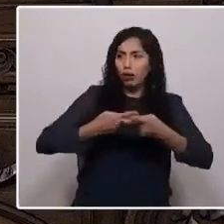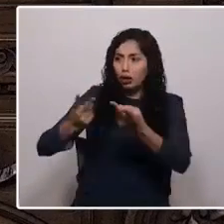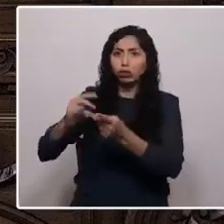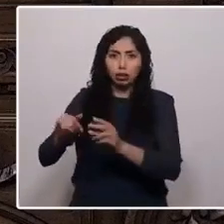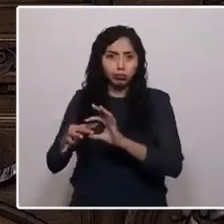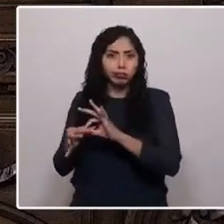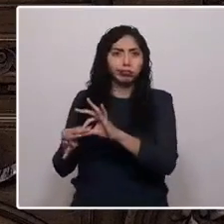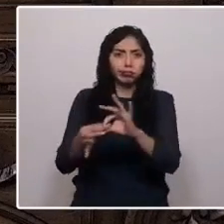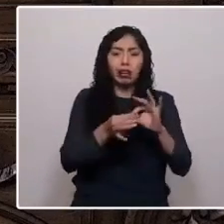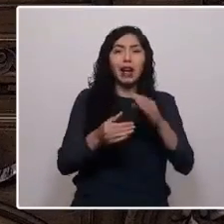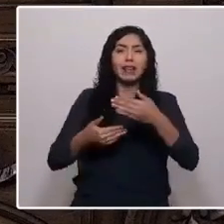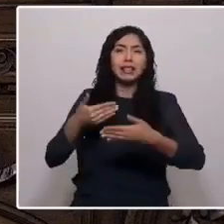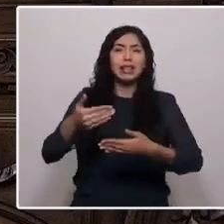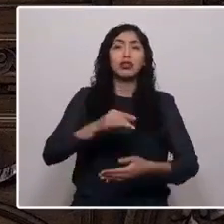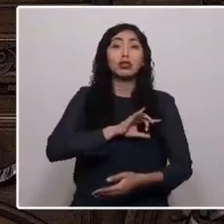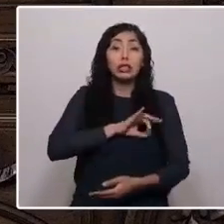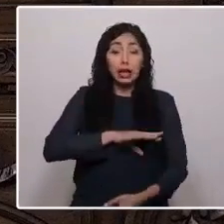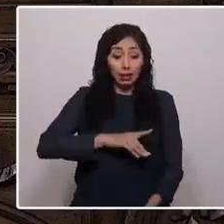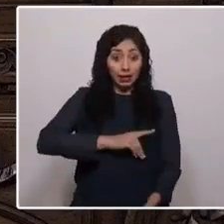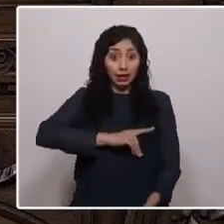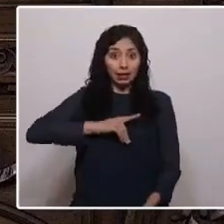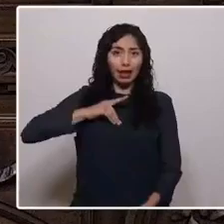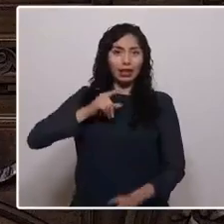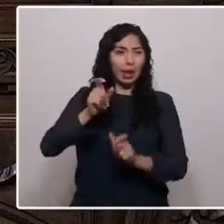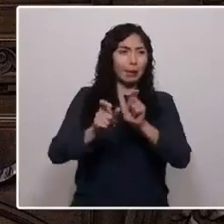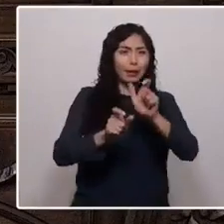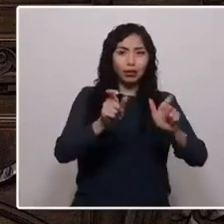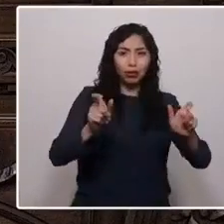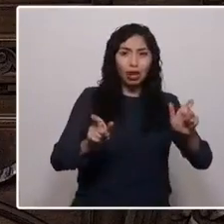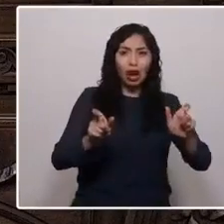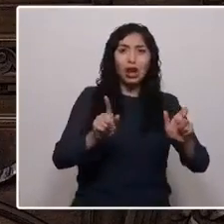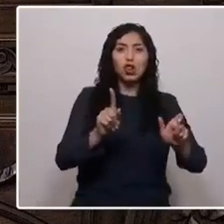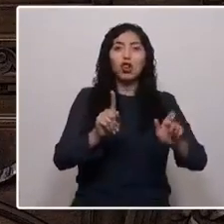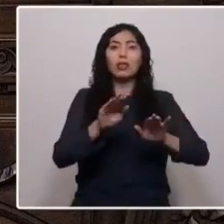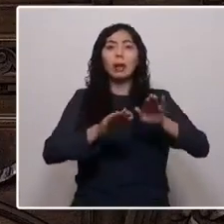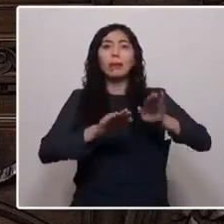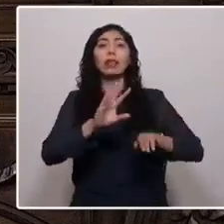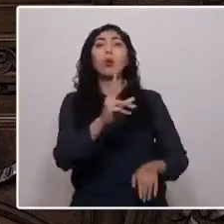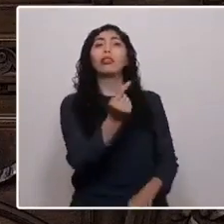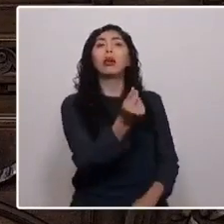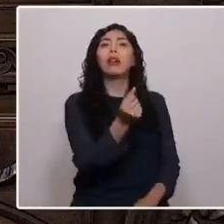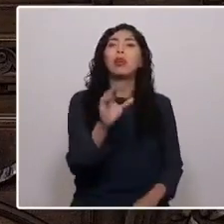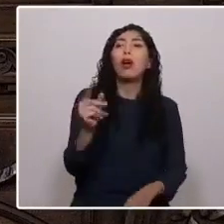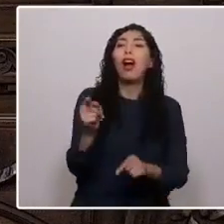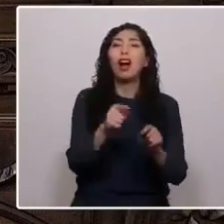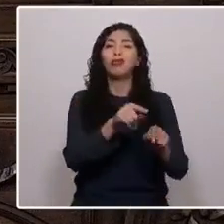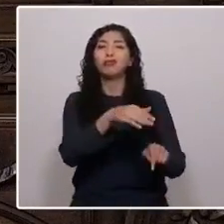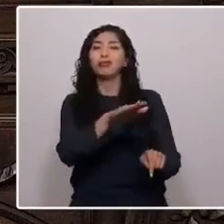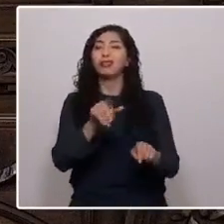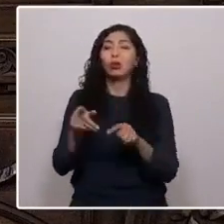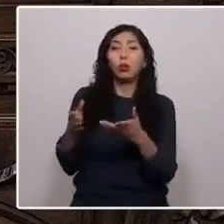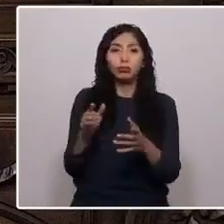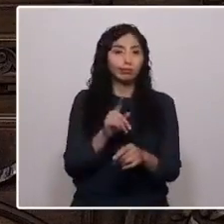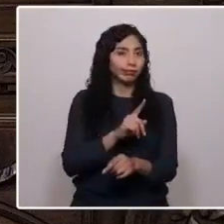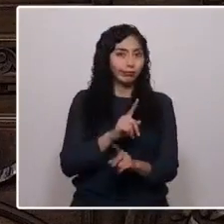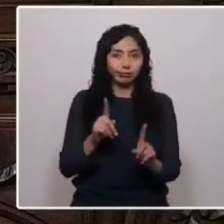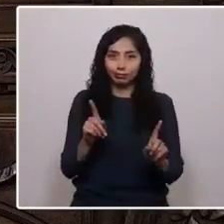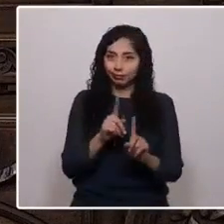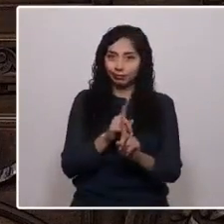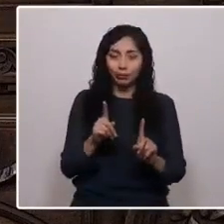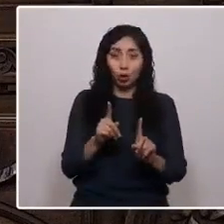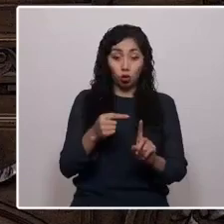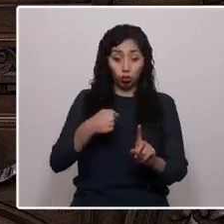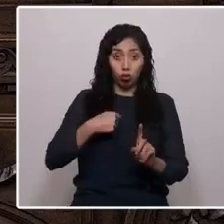avanzando un Chile donde la dignidad de sus habitantes no se mida por el tamaño de sus billeteras. Una constituyente que se